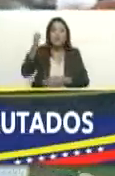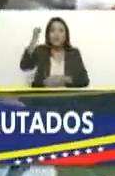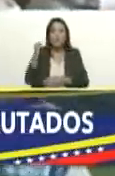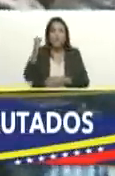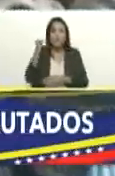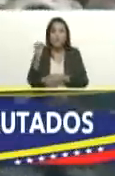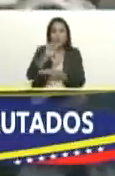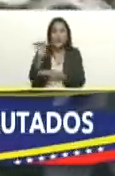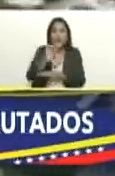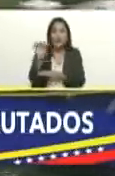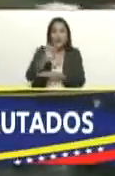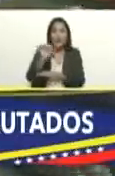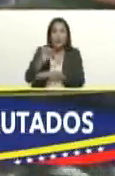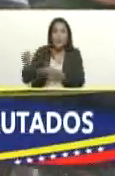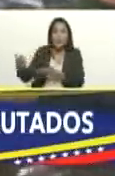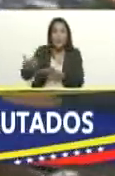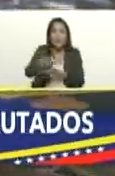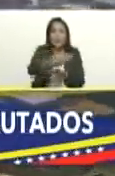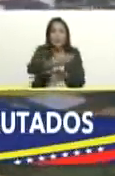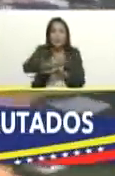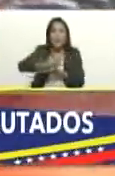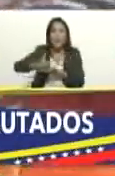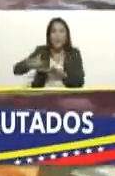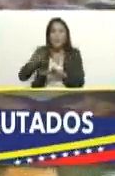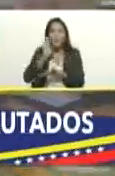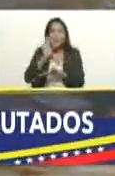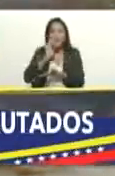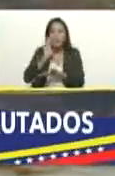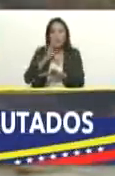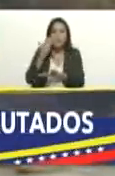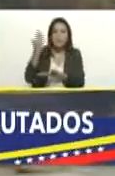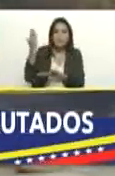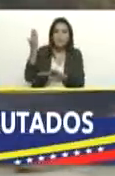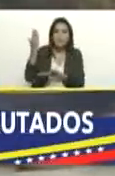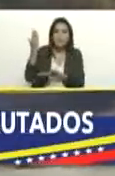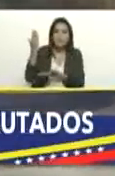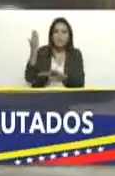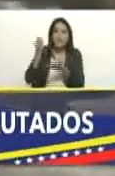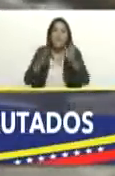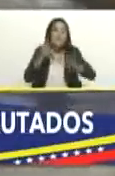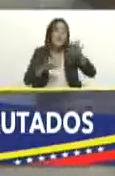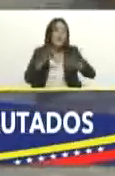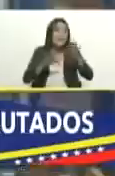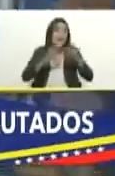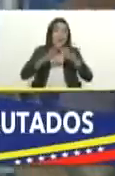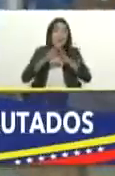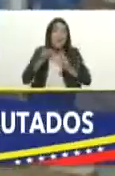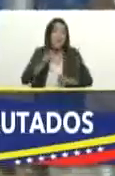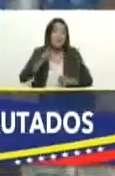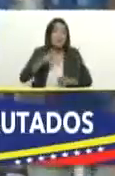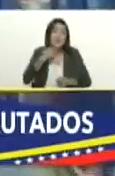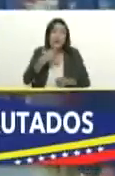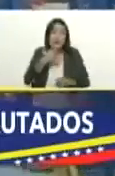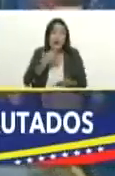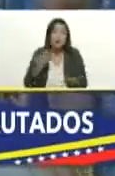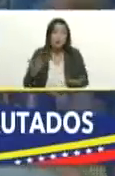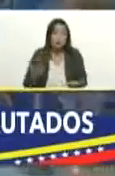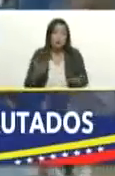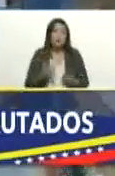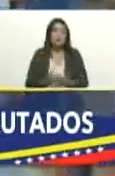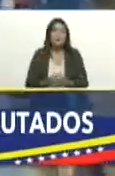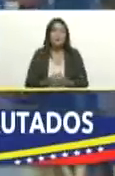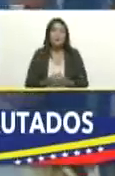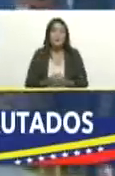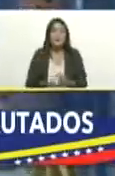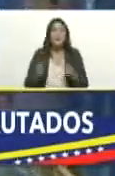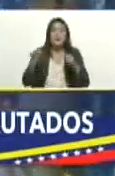al servicio de nuestro pueblo de acuerdo a las necesidades de cada una de nuestras comunidades yo pudiese mencionarle que estos